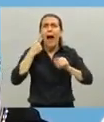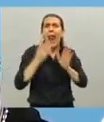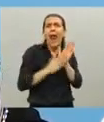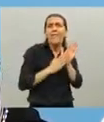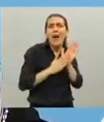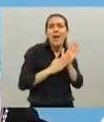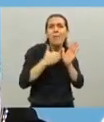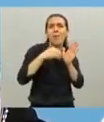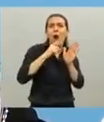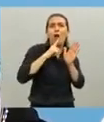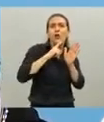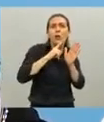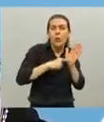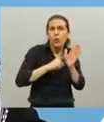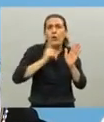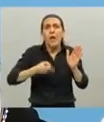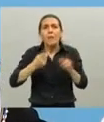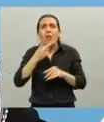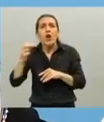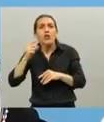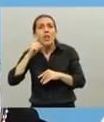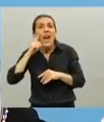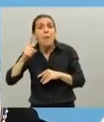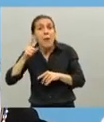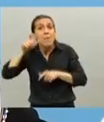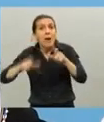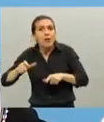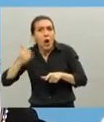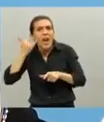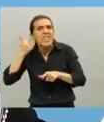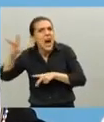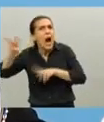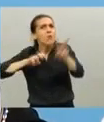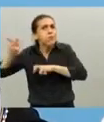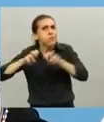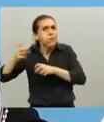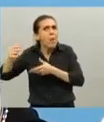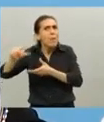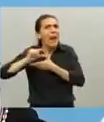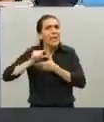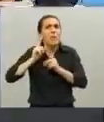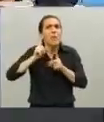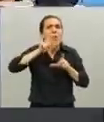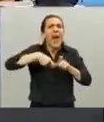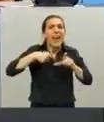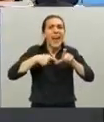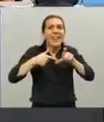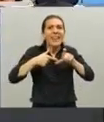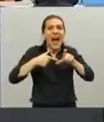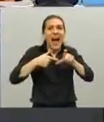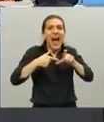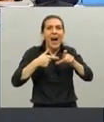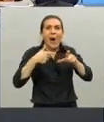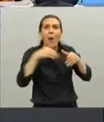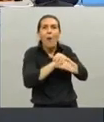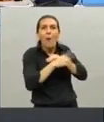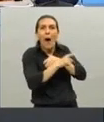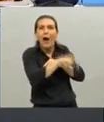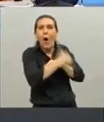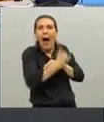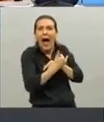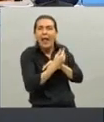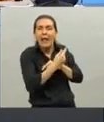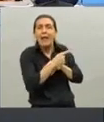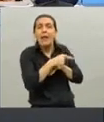y 210.000 ya tienen acreditados esos montos en sus tarjetas de crédito. Es más,